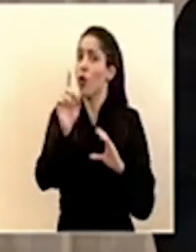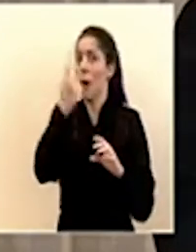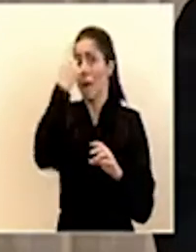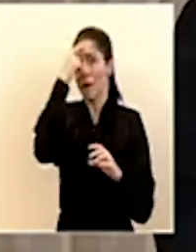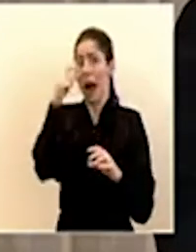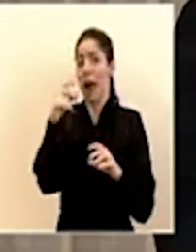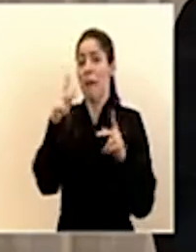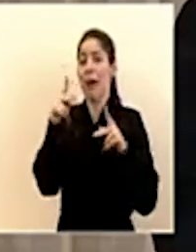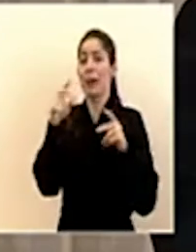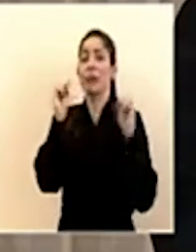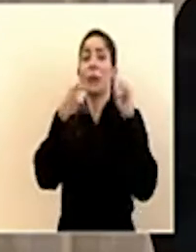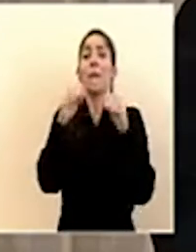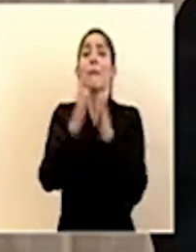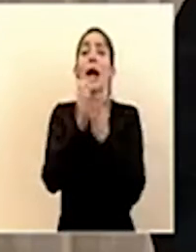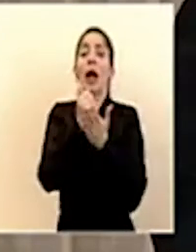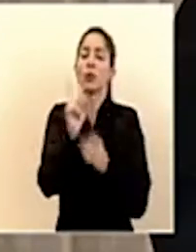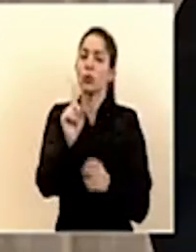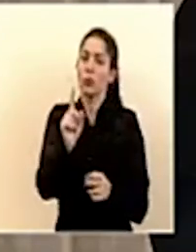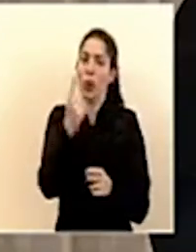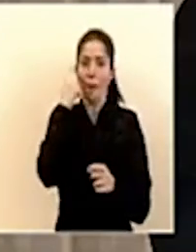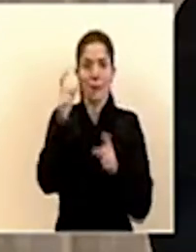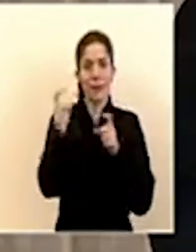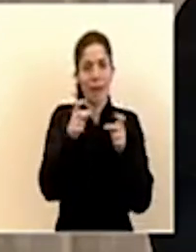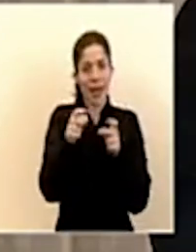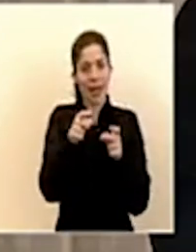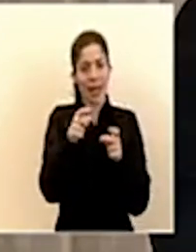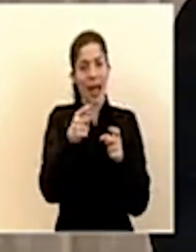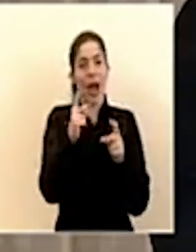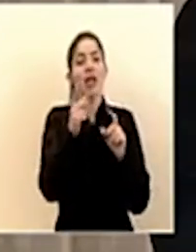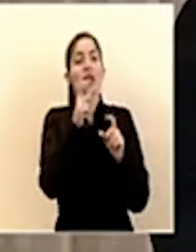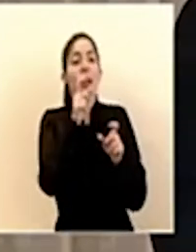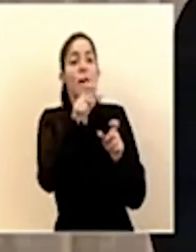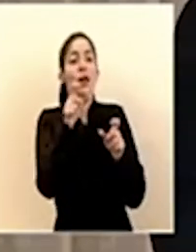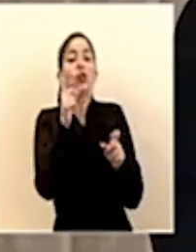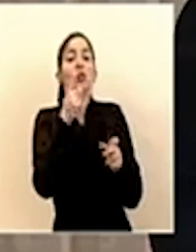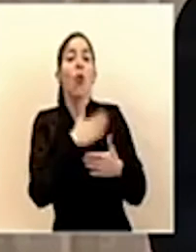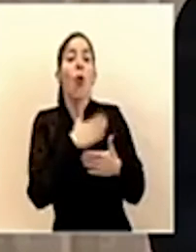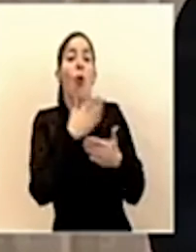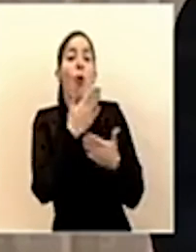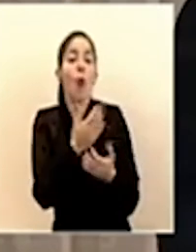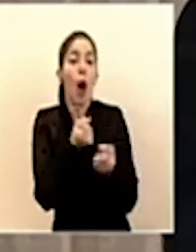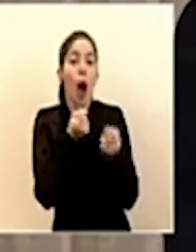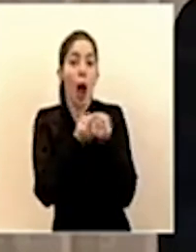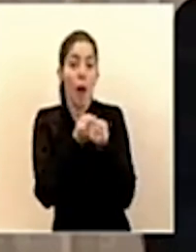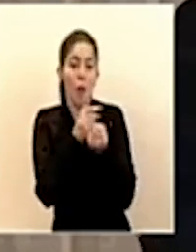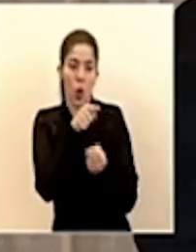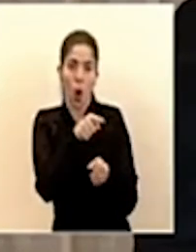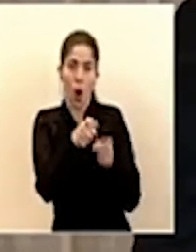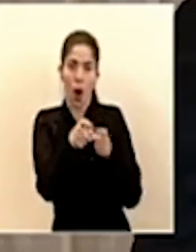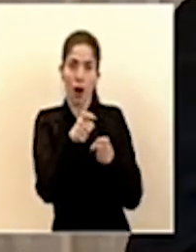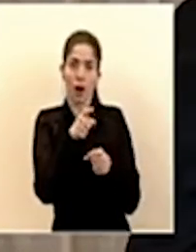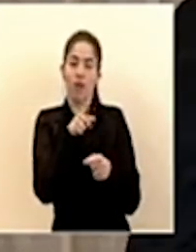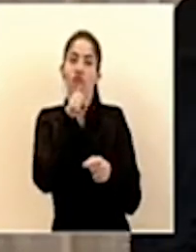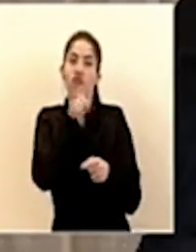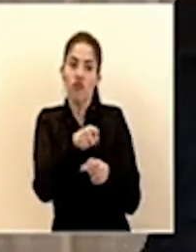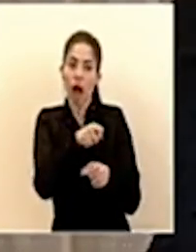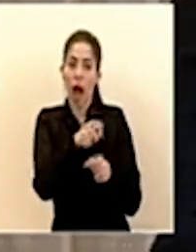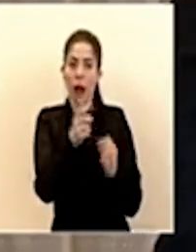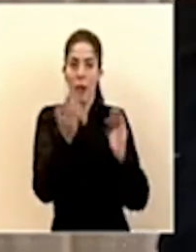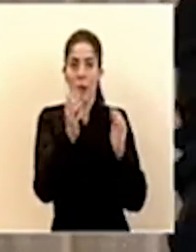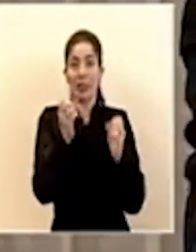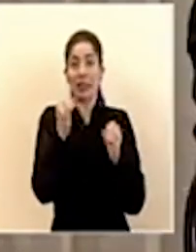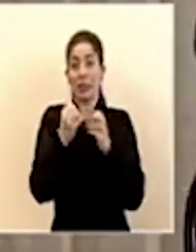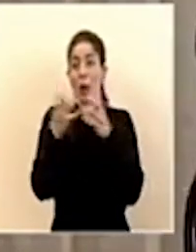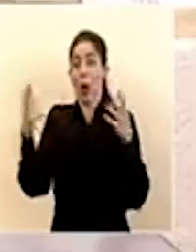vayamos a saturarlo y no podamos bien manejar los ofrecimientos de colaboración reales que podemos manejar a escalas ya